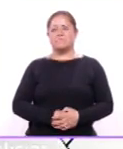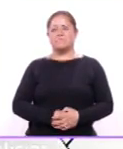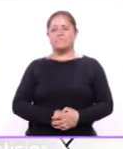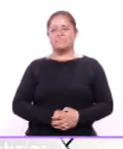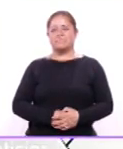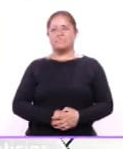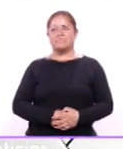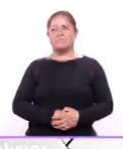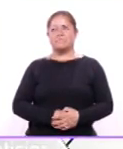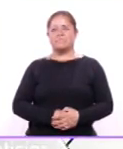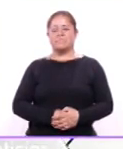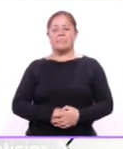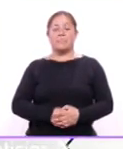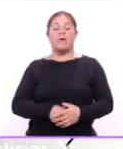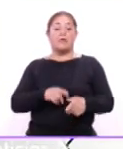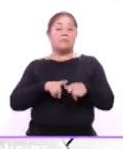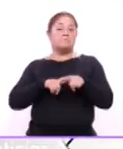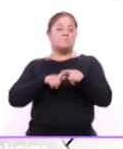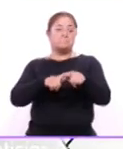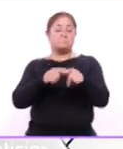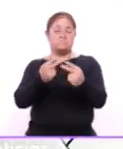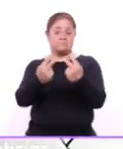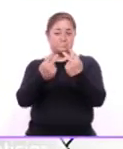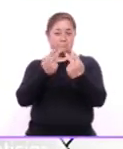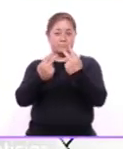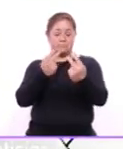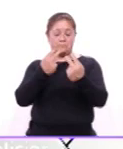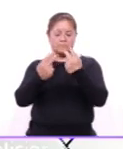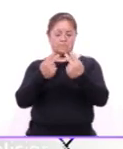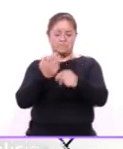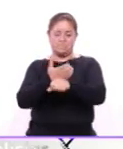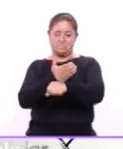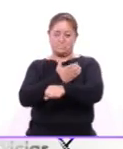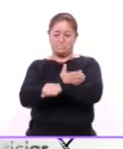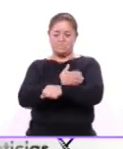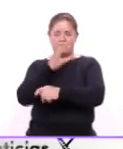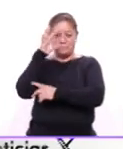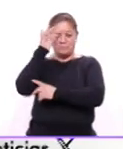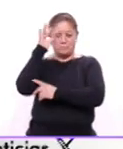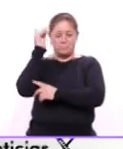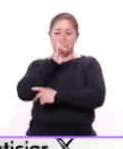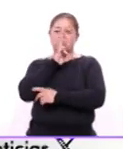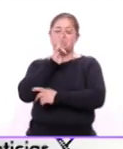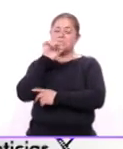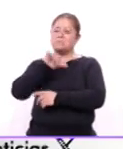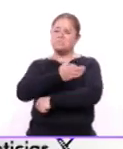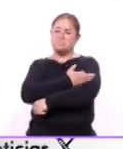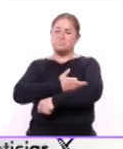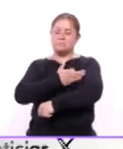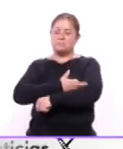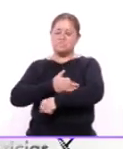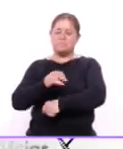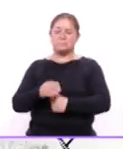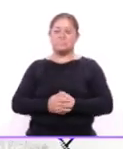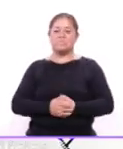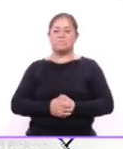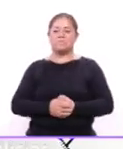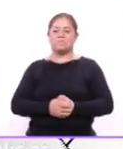Gracias por seguir acompañándonos en Coracyt Noticias. Esta tarde en el estudio estuvo con nosotros